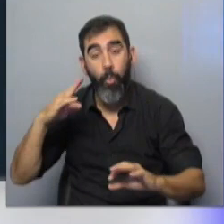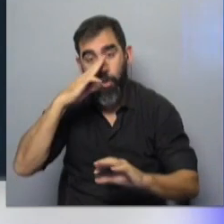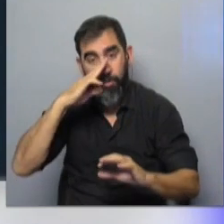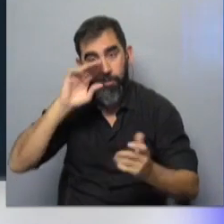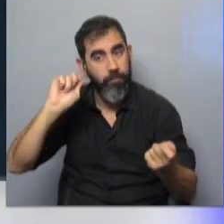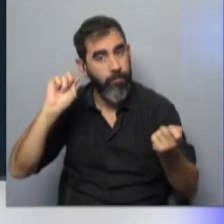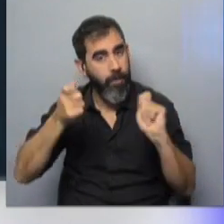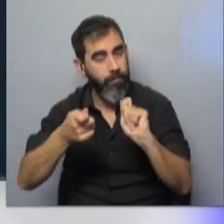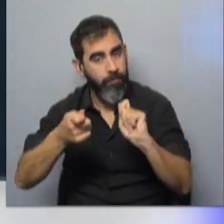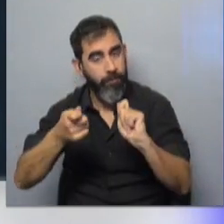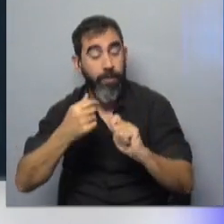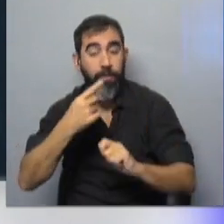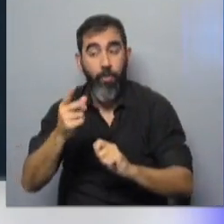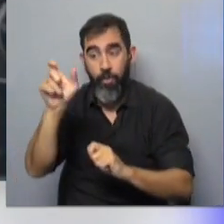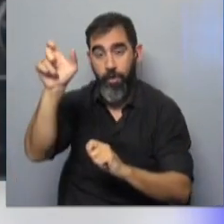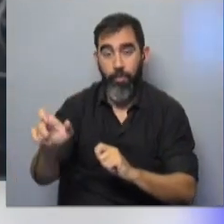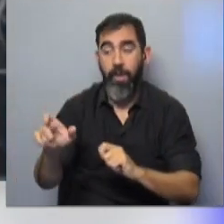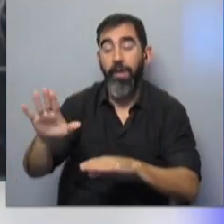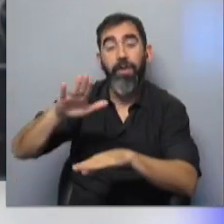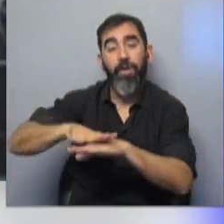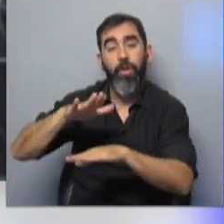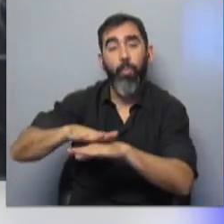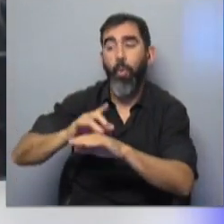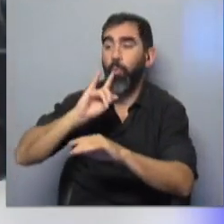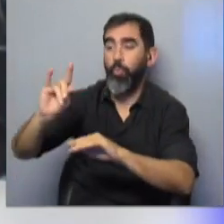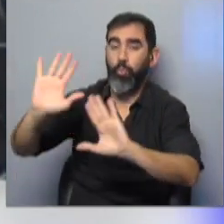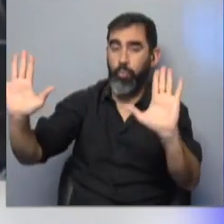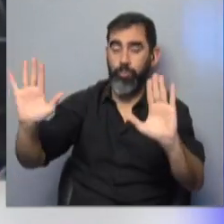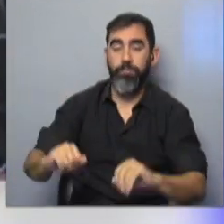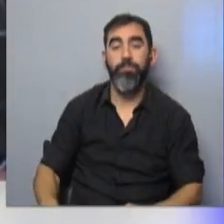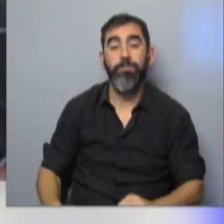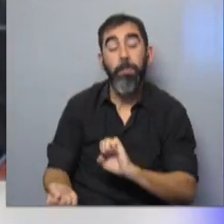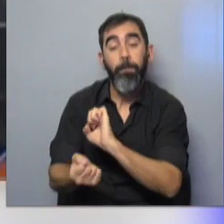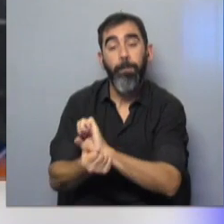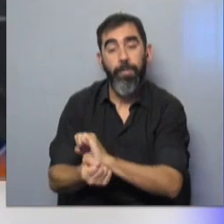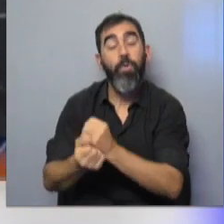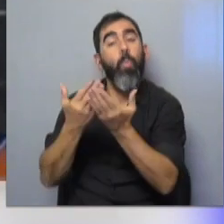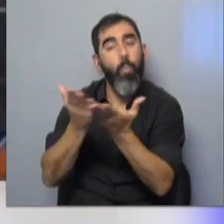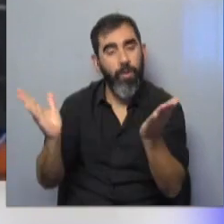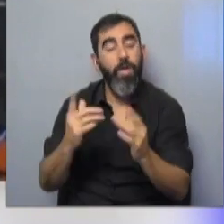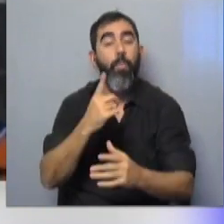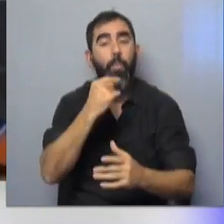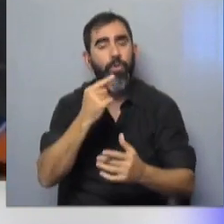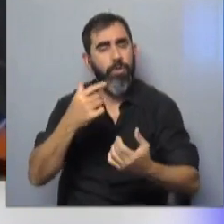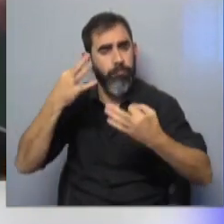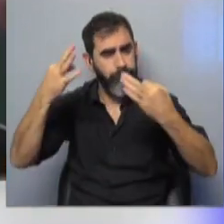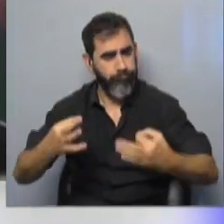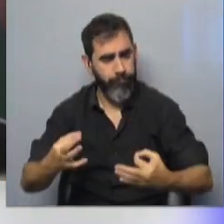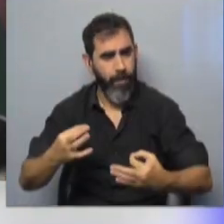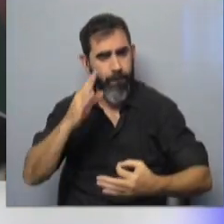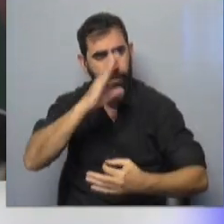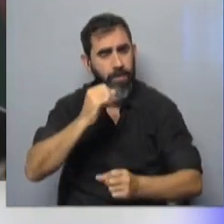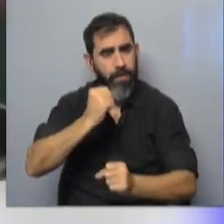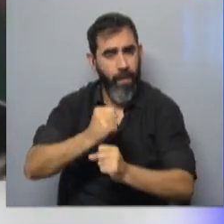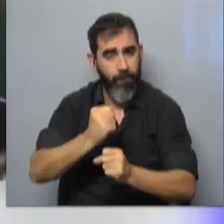cambió de opinión y dijo que Ribeiro es responsable de sus acciones y que la detención es una señal de que la Policía Federal está